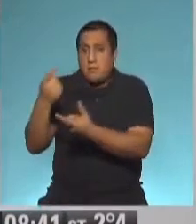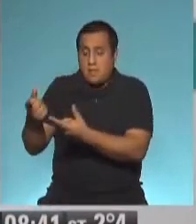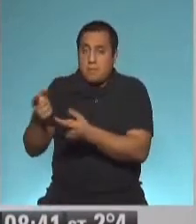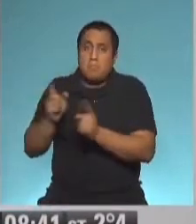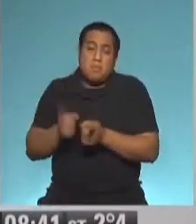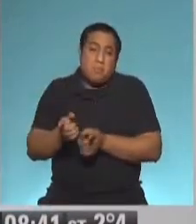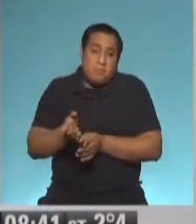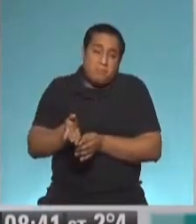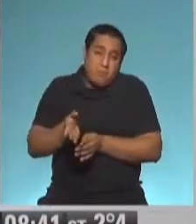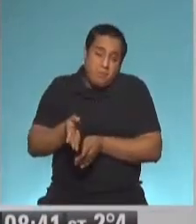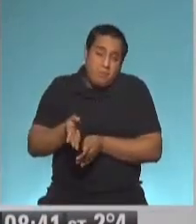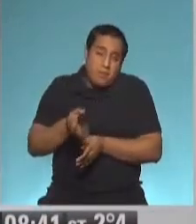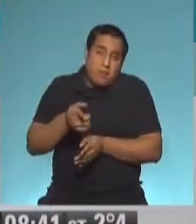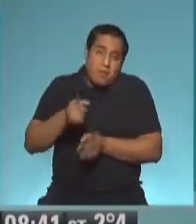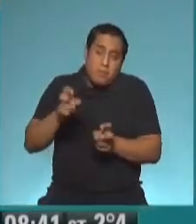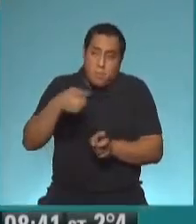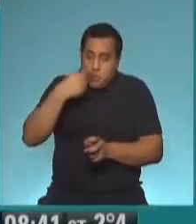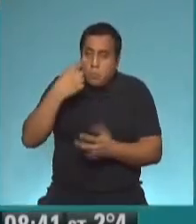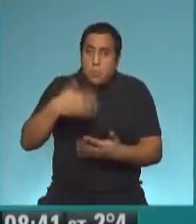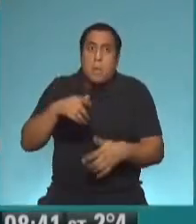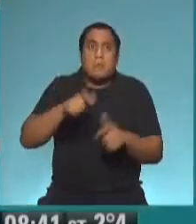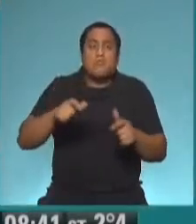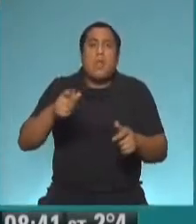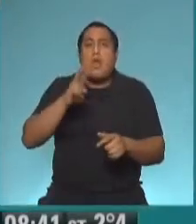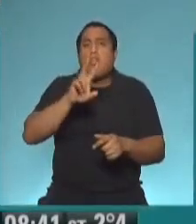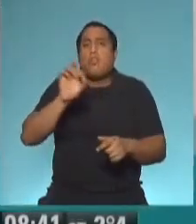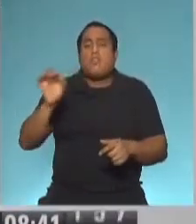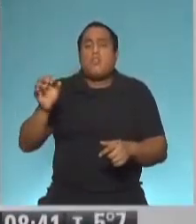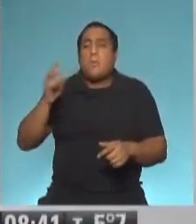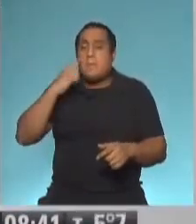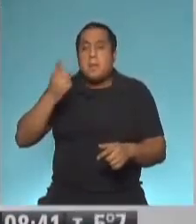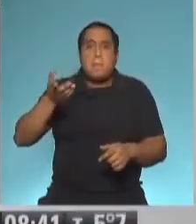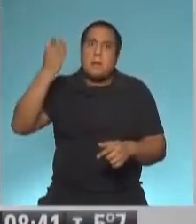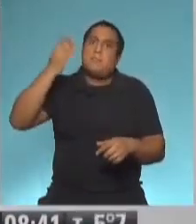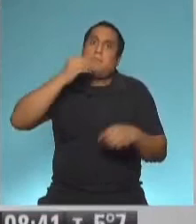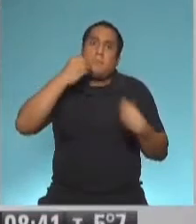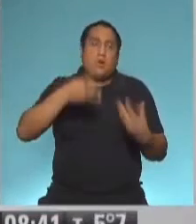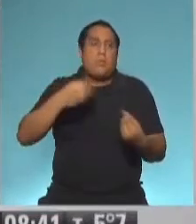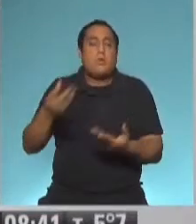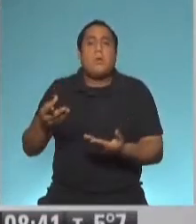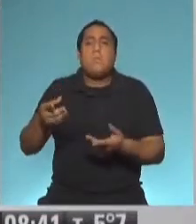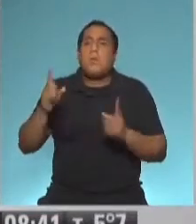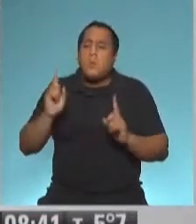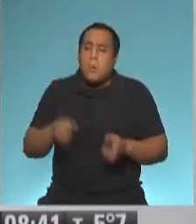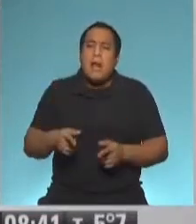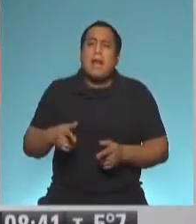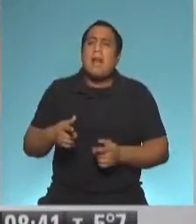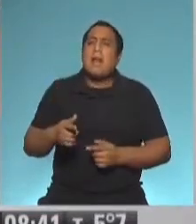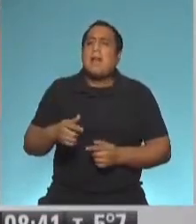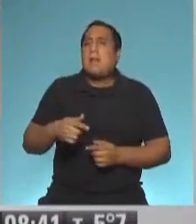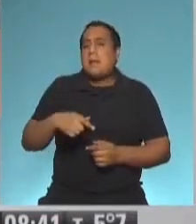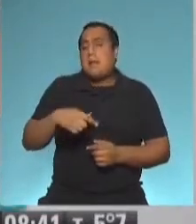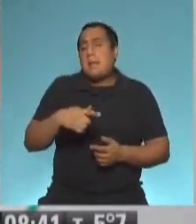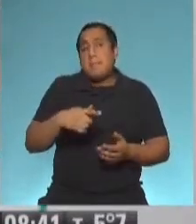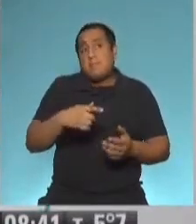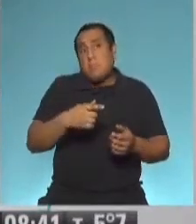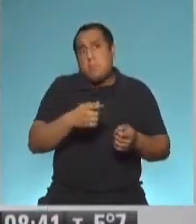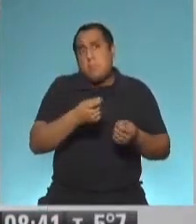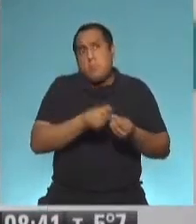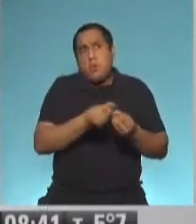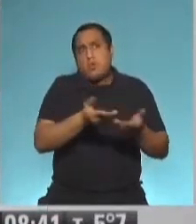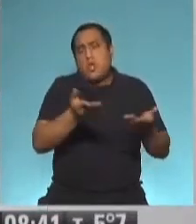veíamos que son muchísimos, más de 200.000 los recuperados ya en nuestro país, pero sigue siendo muy baja, por los datos que tenemos,